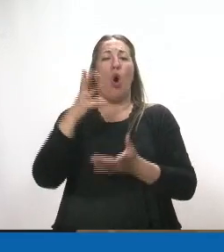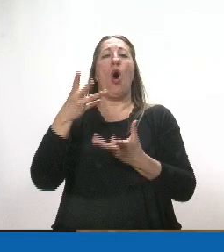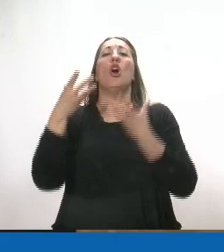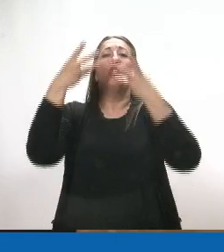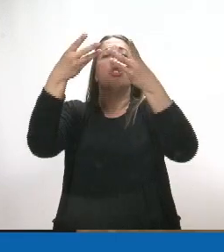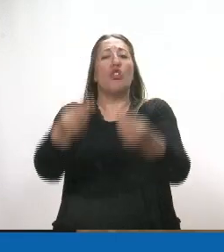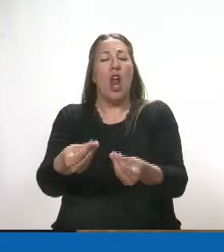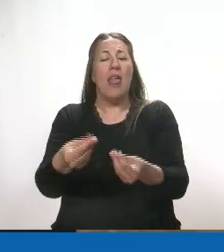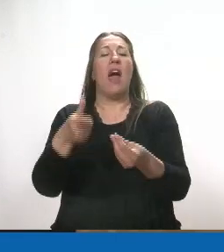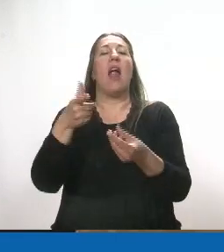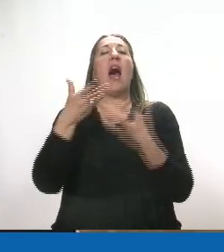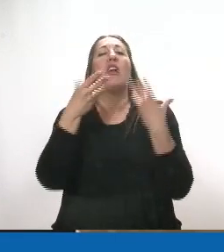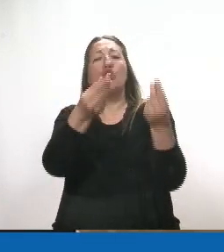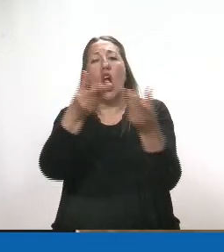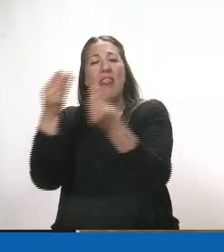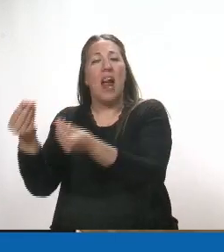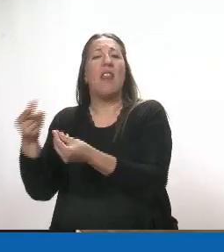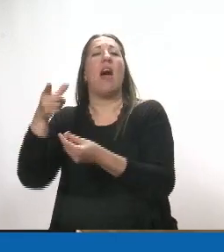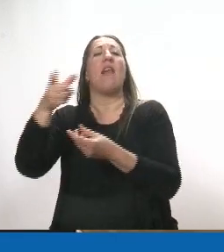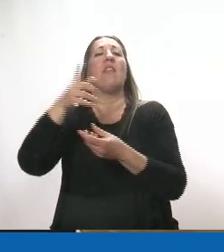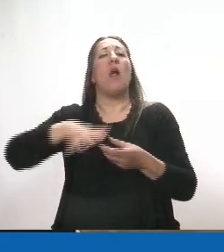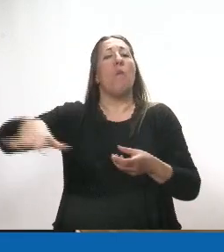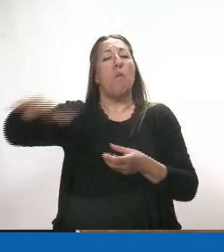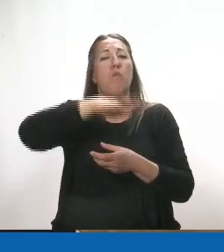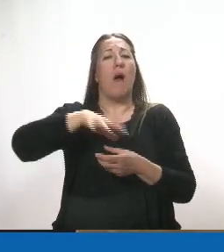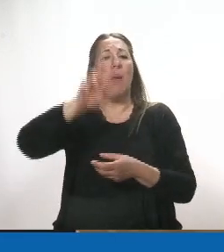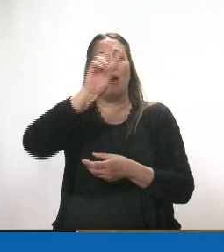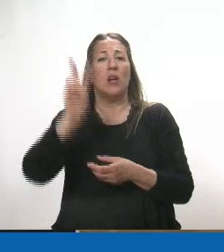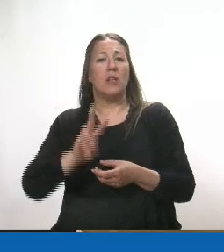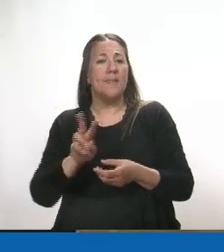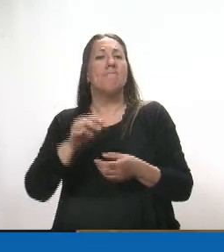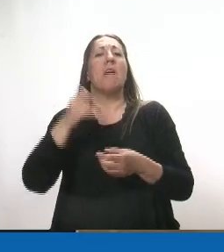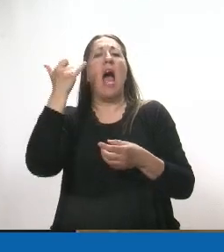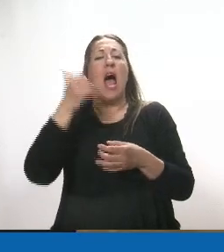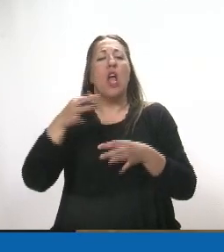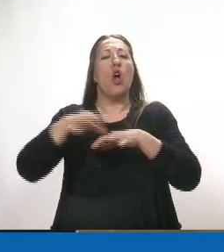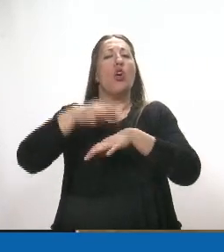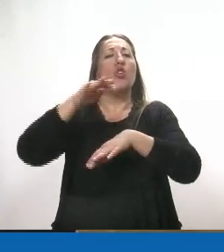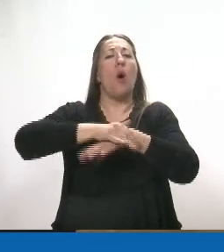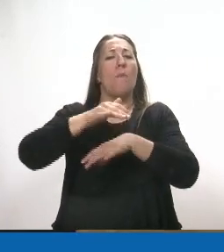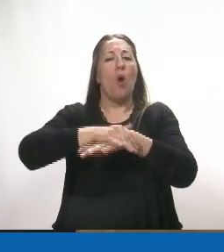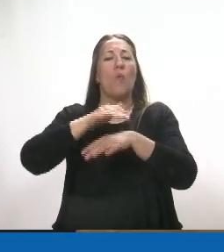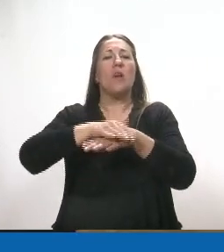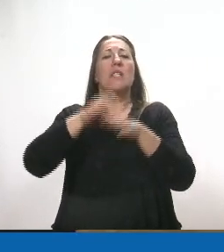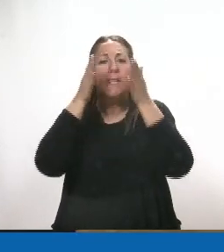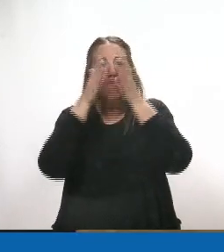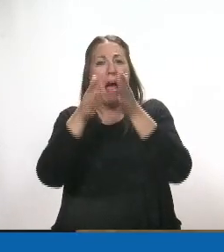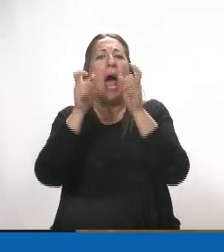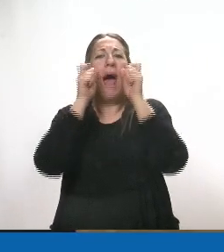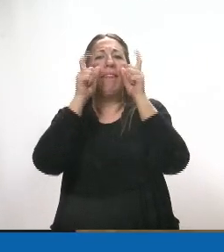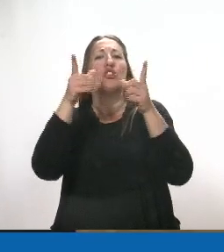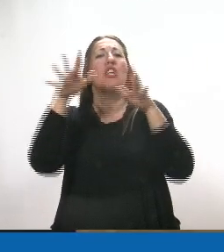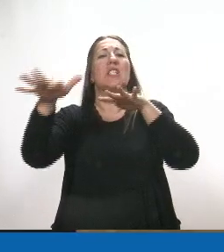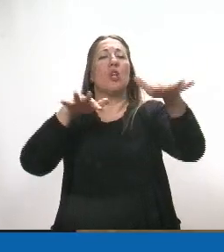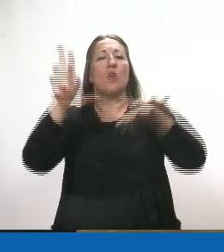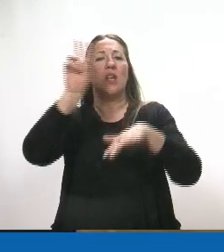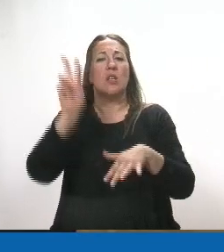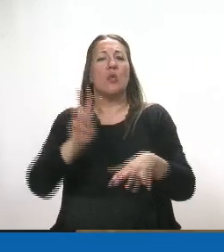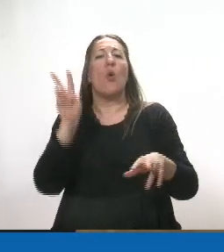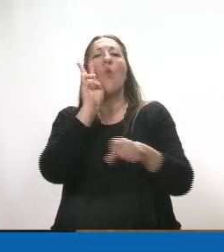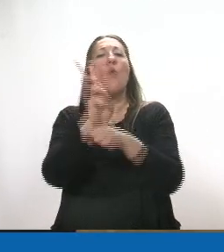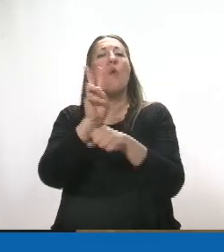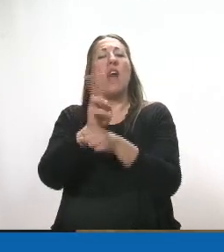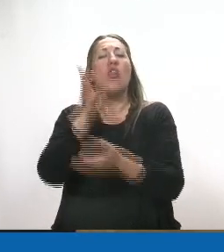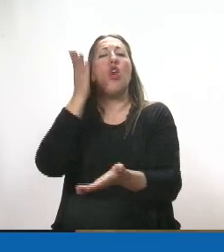venezolano y compromiso de permanecer atento a la situación en Venezuela bregando que se garanticen los derechos humanos de los